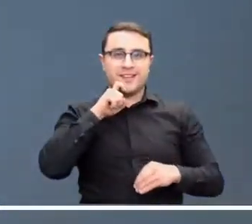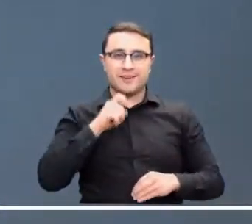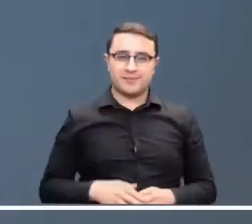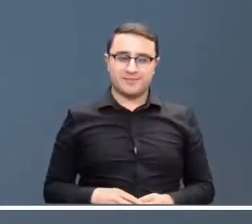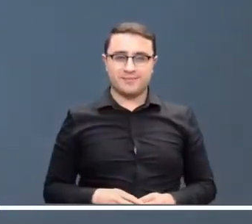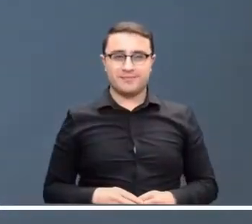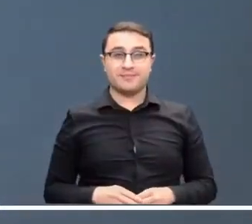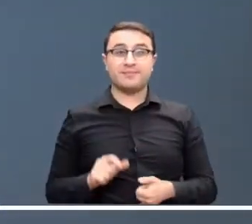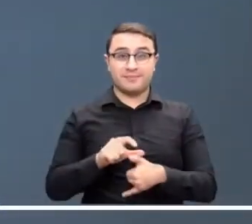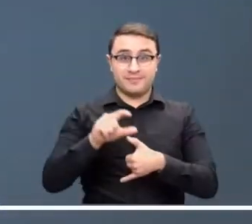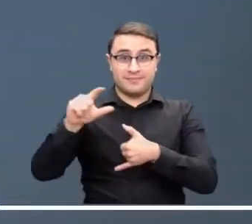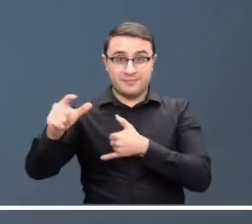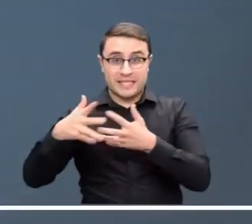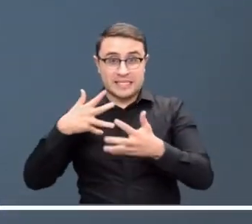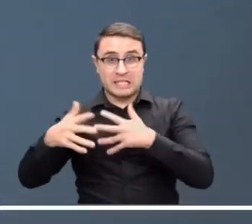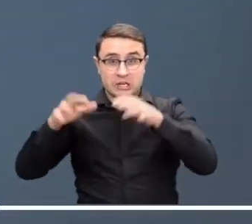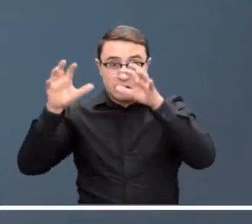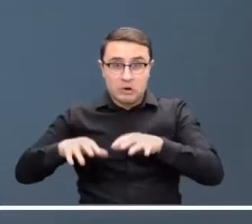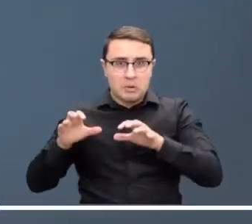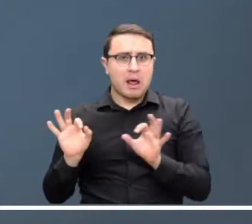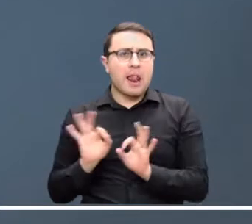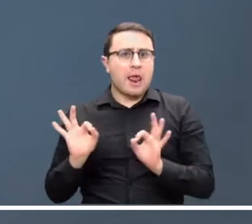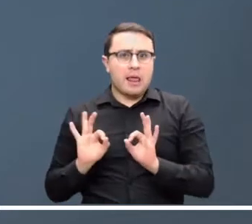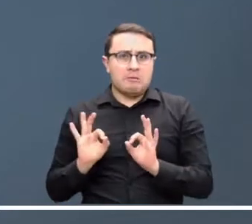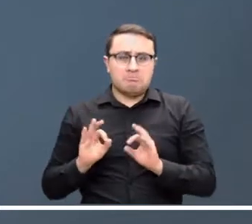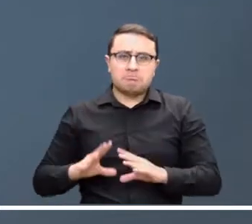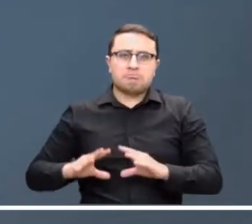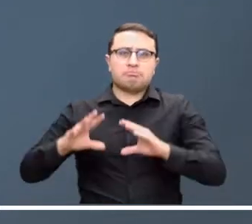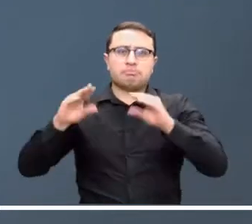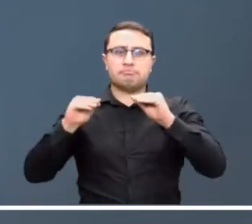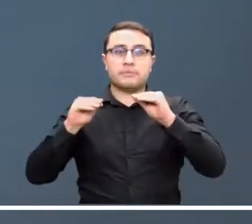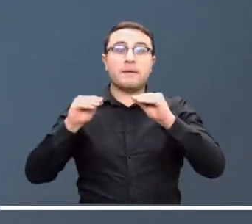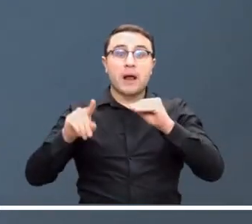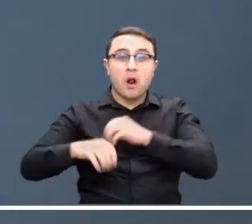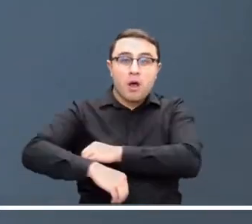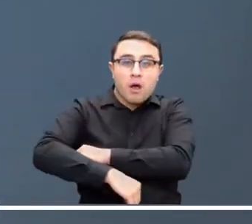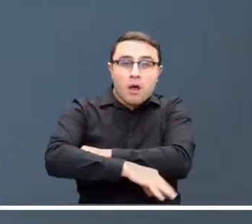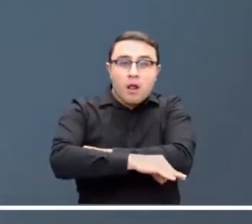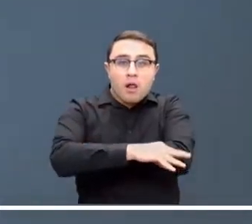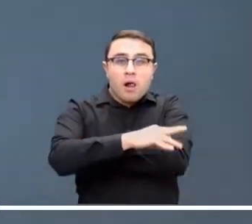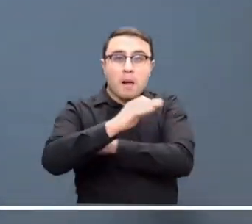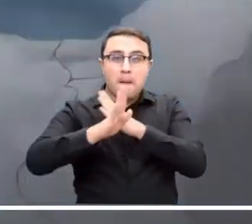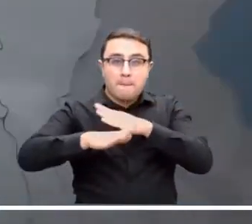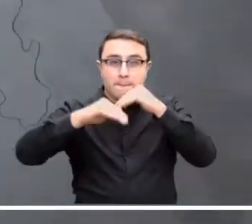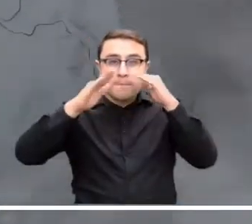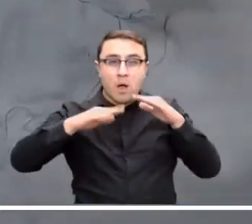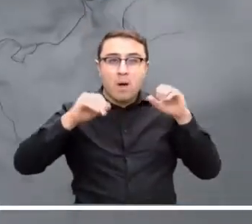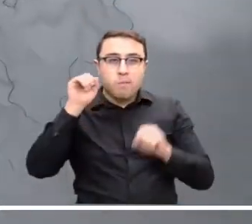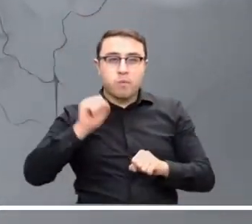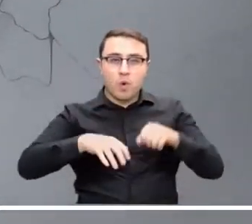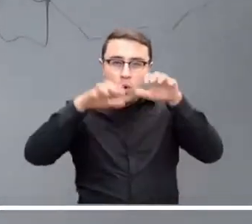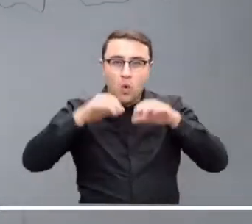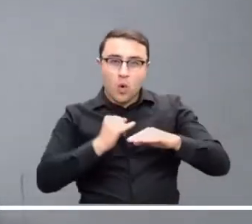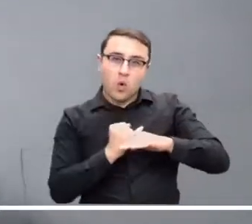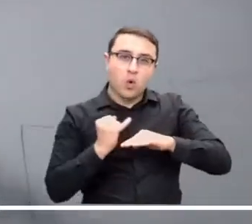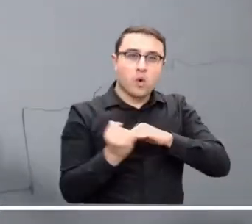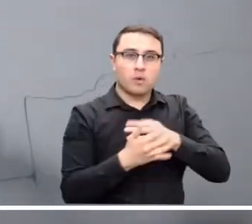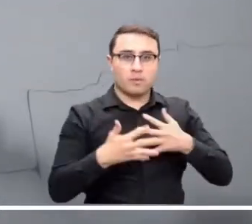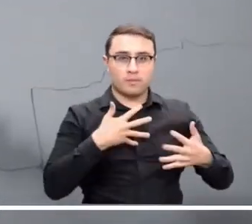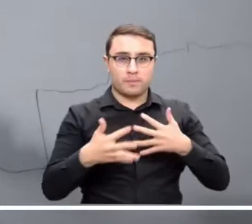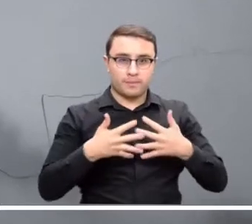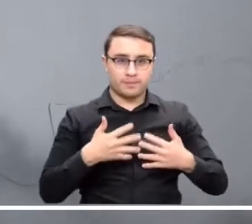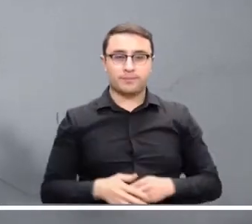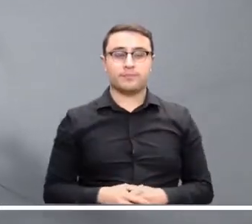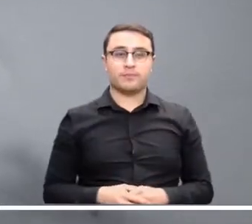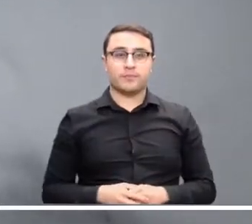En el archipiélago no se esperan precipitaciones durante la noche. Sin embargo, en la madrugada podrían surgir algunas lluvias en San Andrés. Lluvias entre